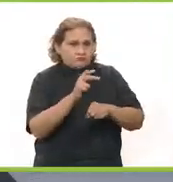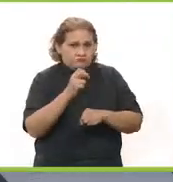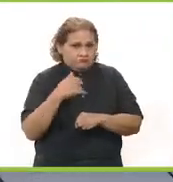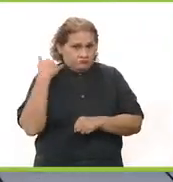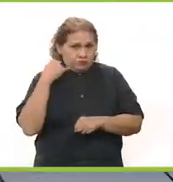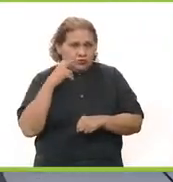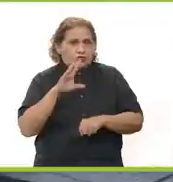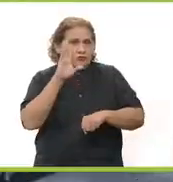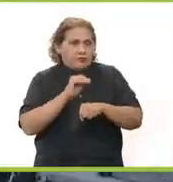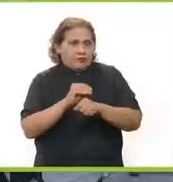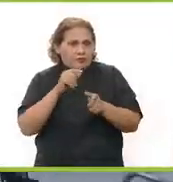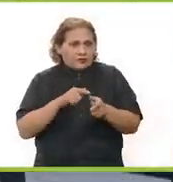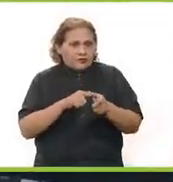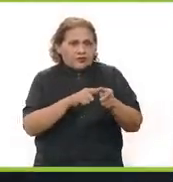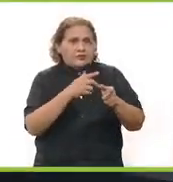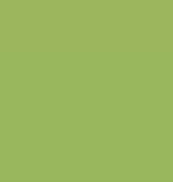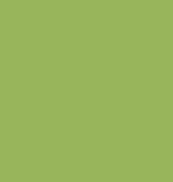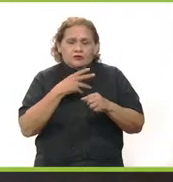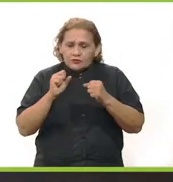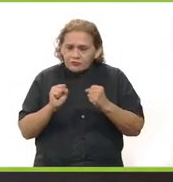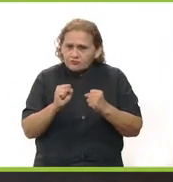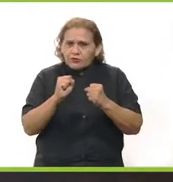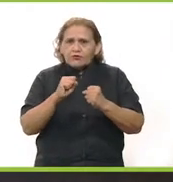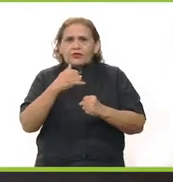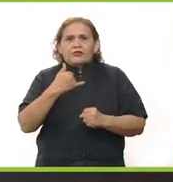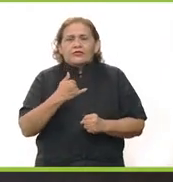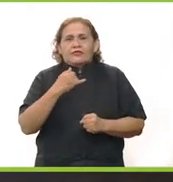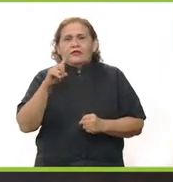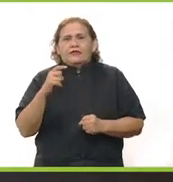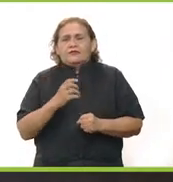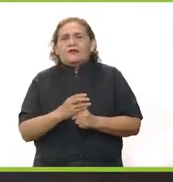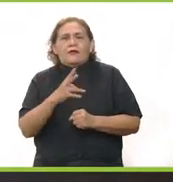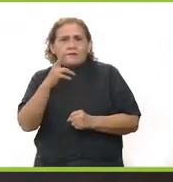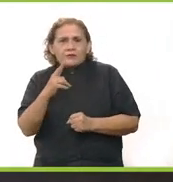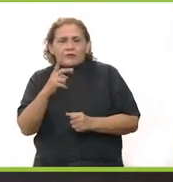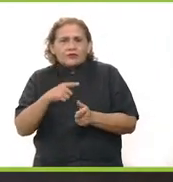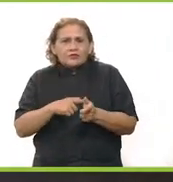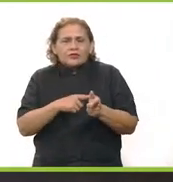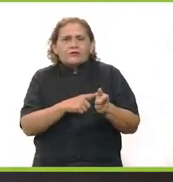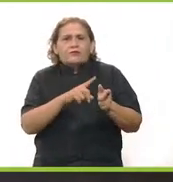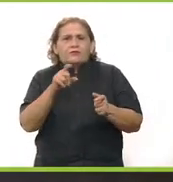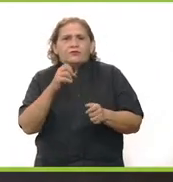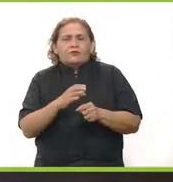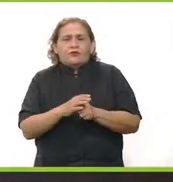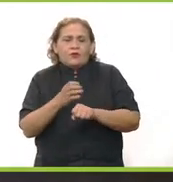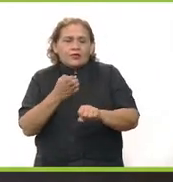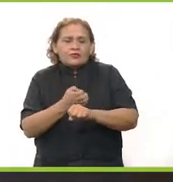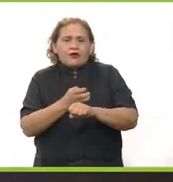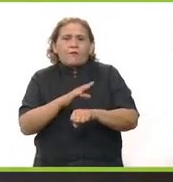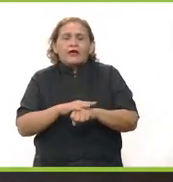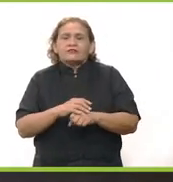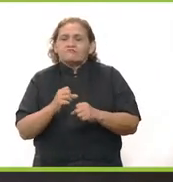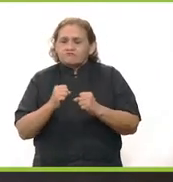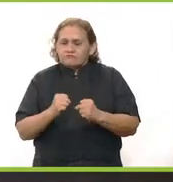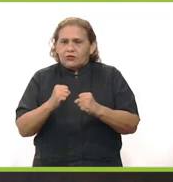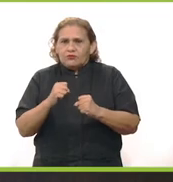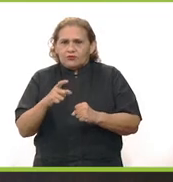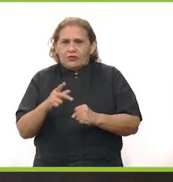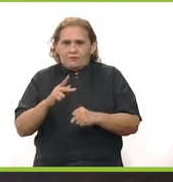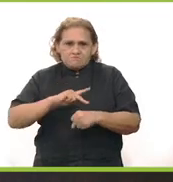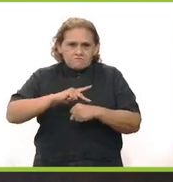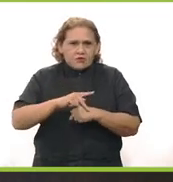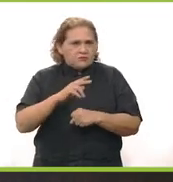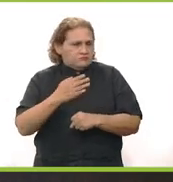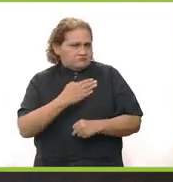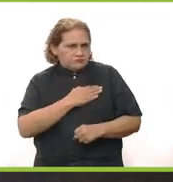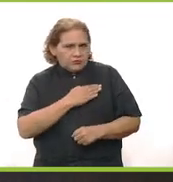en Yucatán que nos permita no solamente seguir conservando nuestra seguridad y por supuesto también seguirnos manteniendo como el estado más seguro del país.